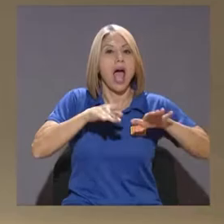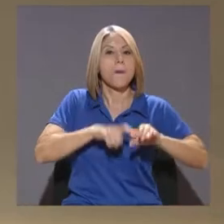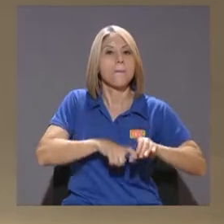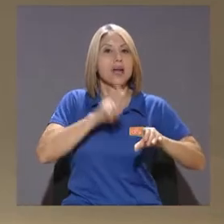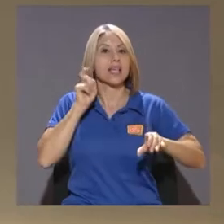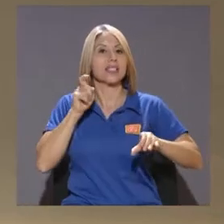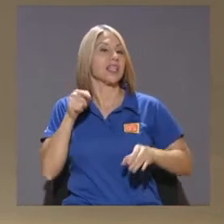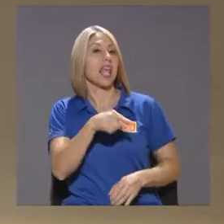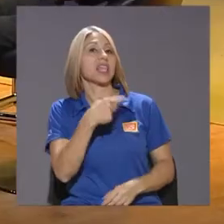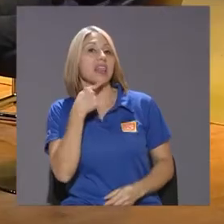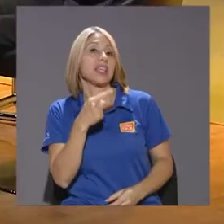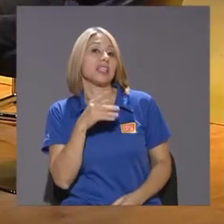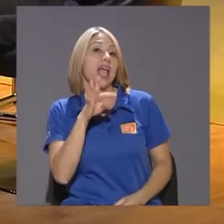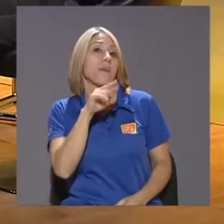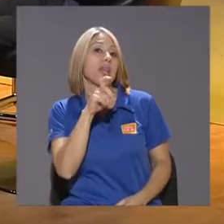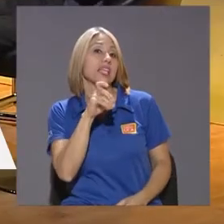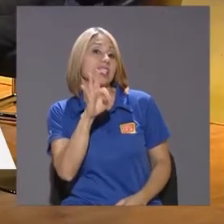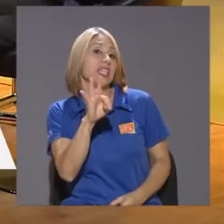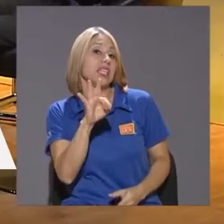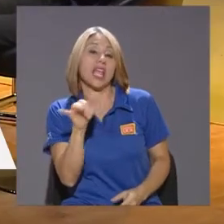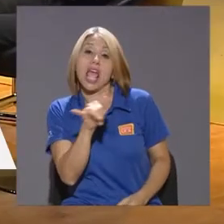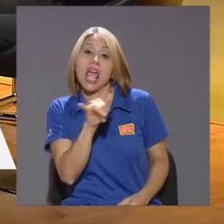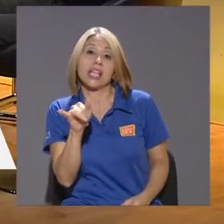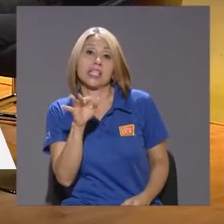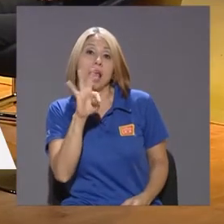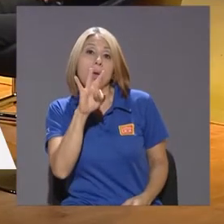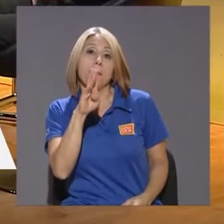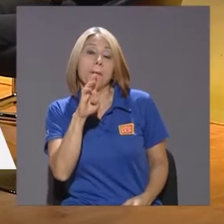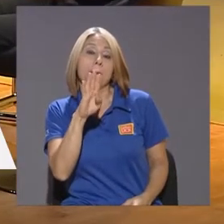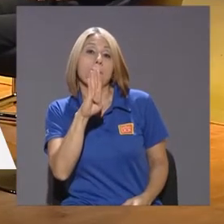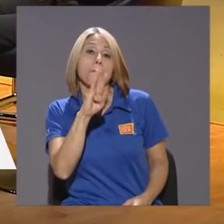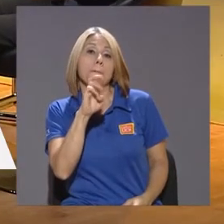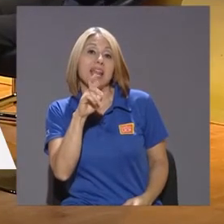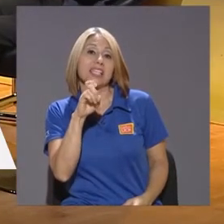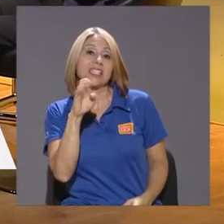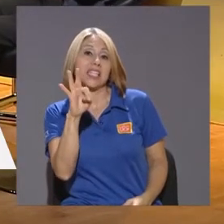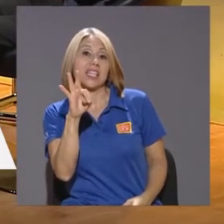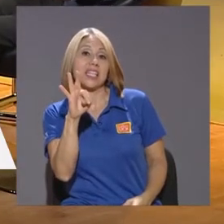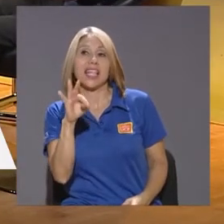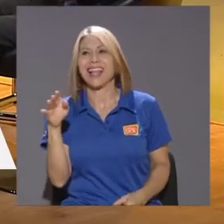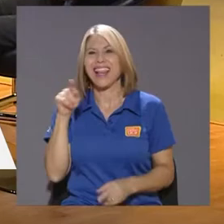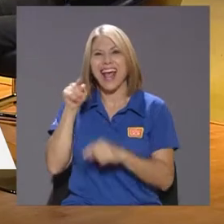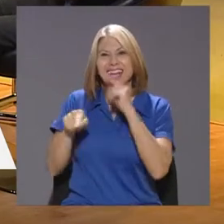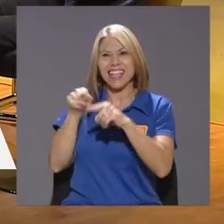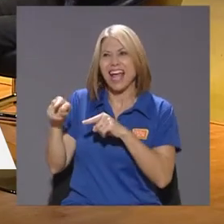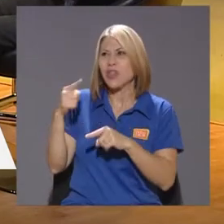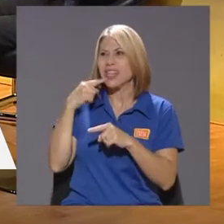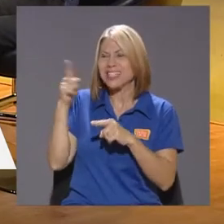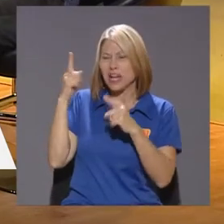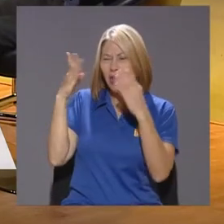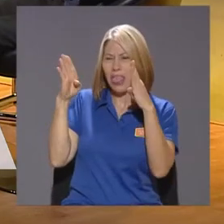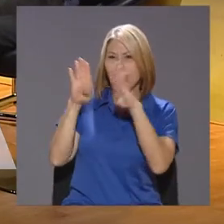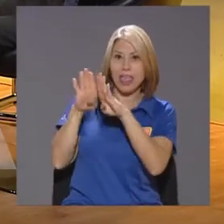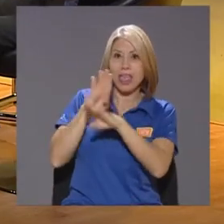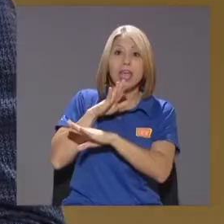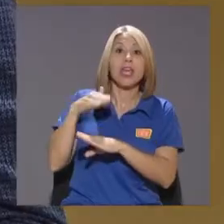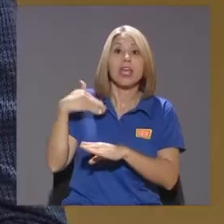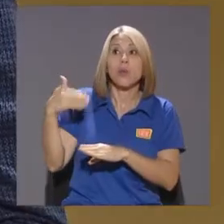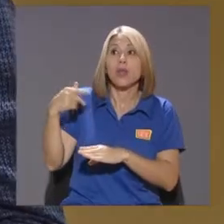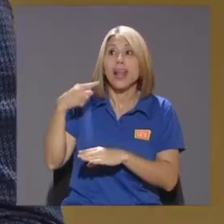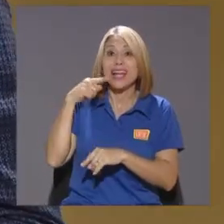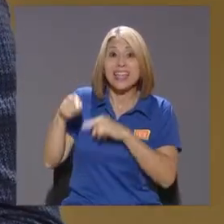Nada más Pasó repitiendo esa línea La criticaban de que era muy cuadrada Y que cuando le dijeron que eso es lo que tenía que decir No decía absolutamente nada más